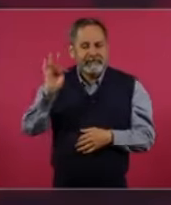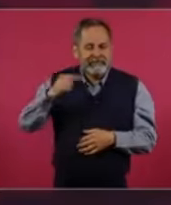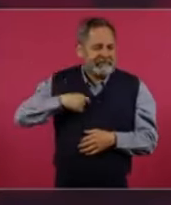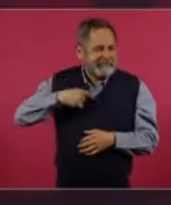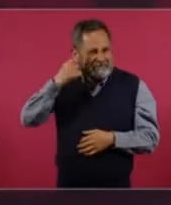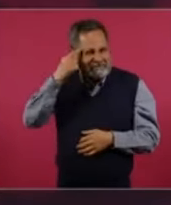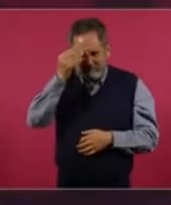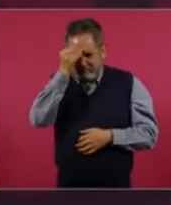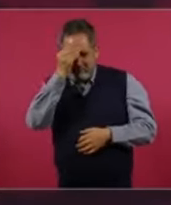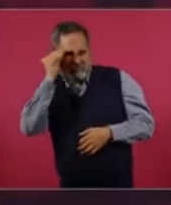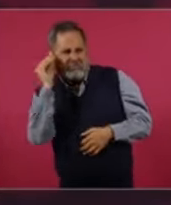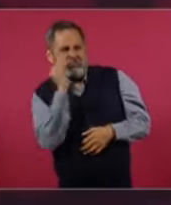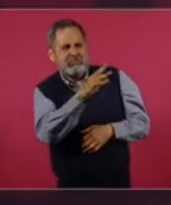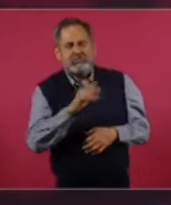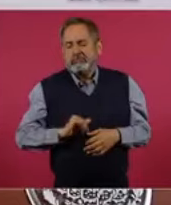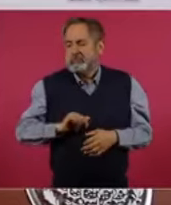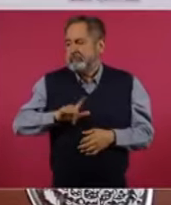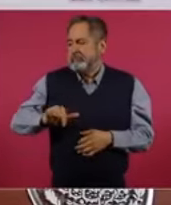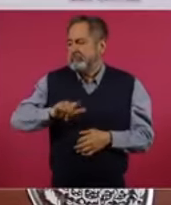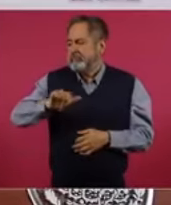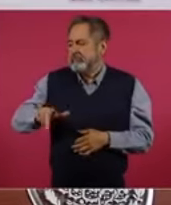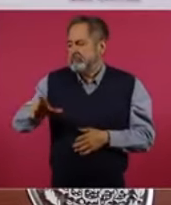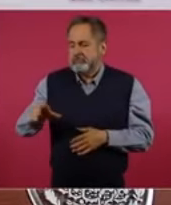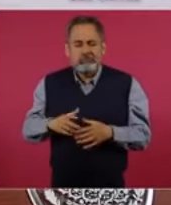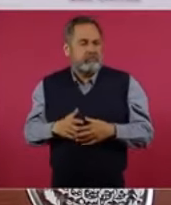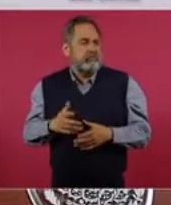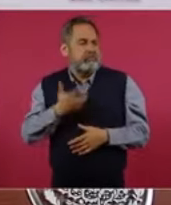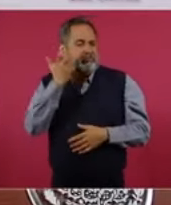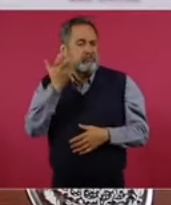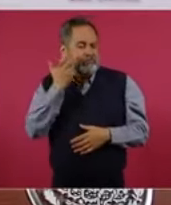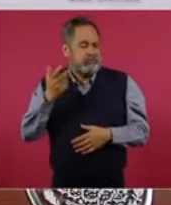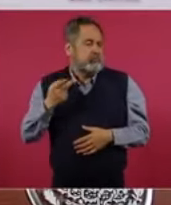o con propósitos politiqueros,